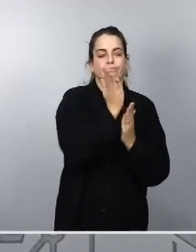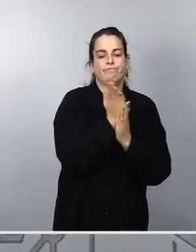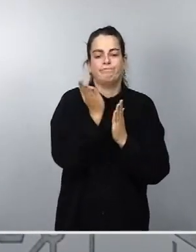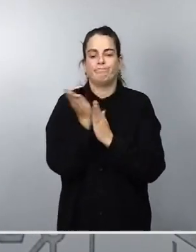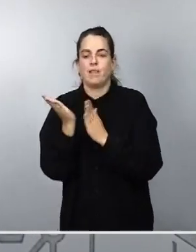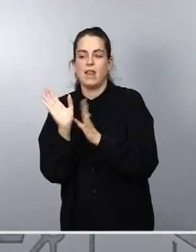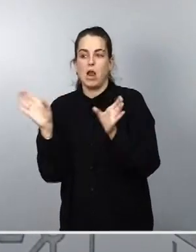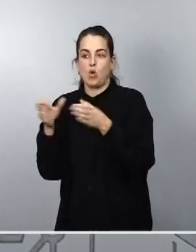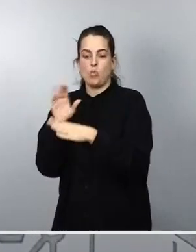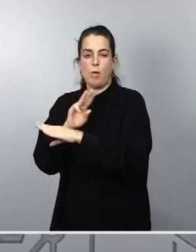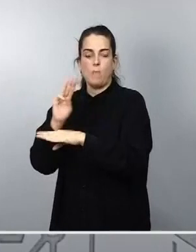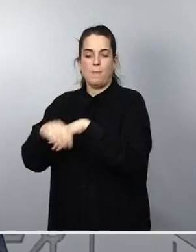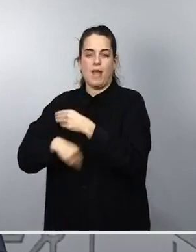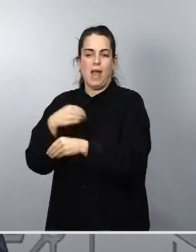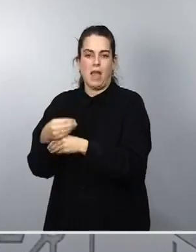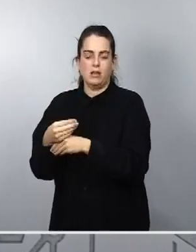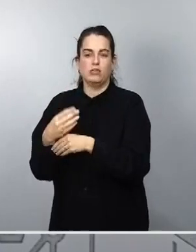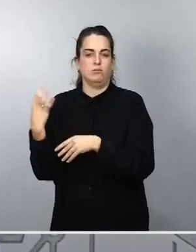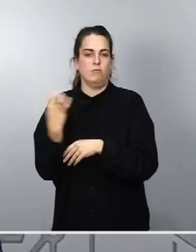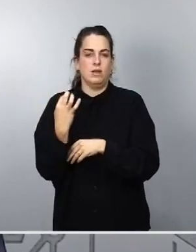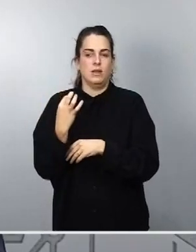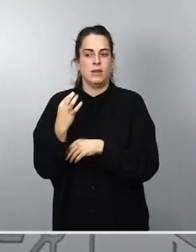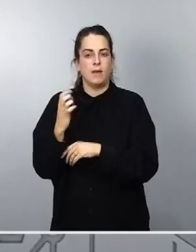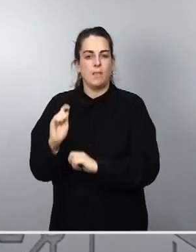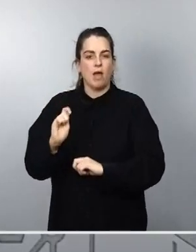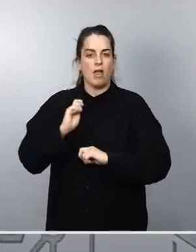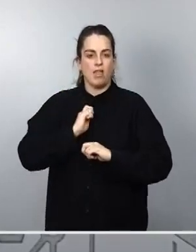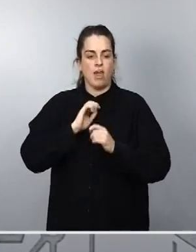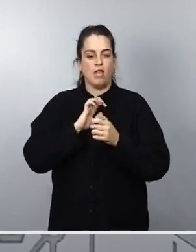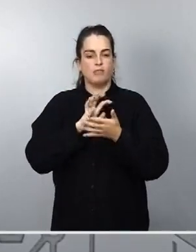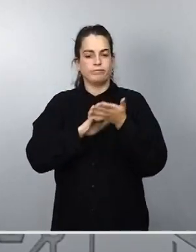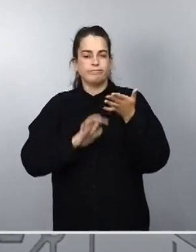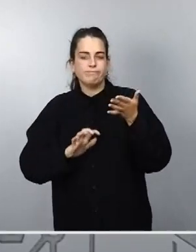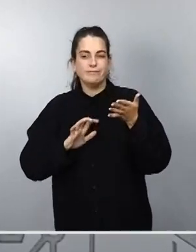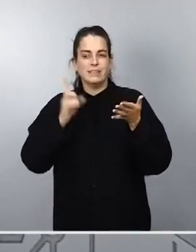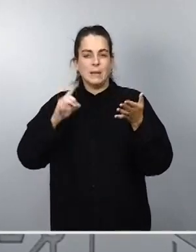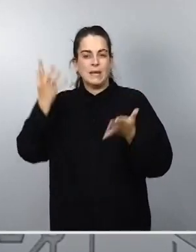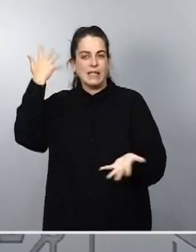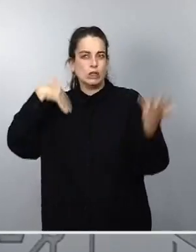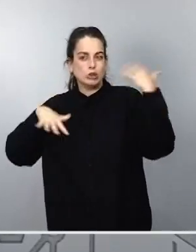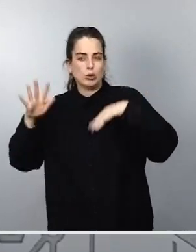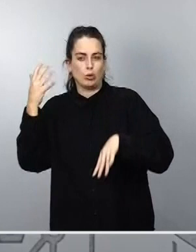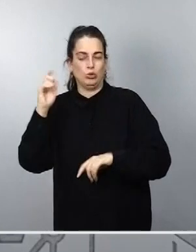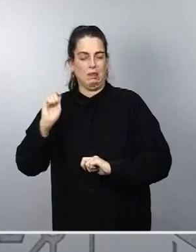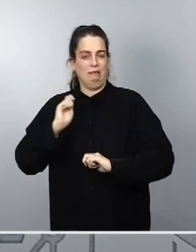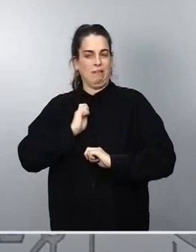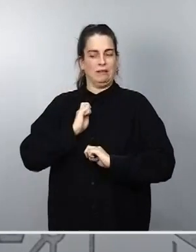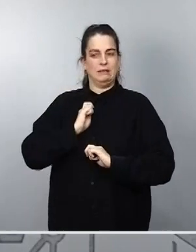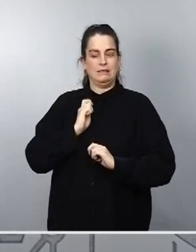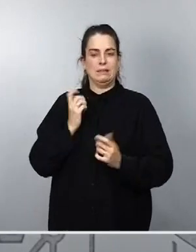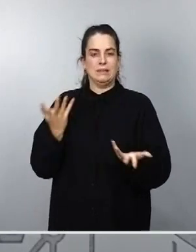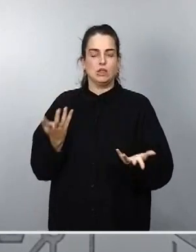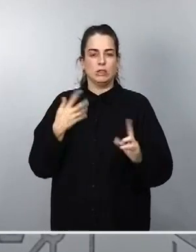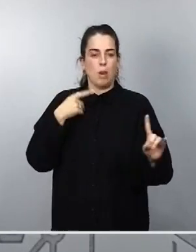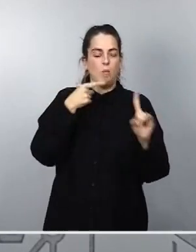que ha arrojado distintos pretextos, distintas excusas y que refleja exclusivamente el propósito por parte